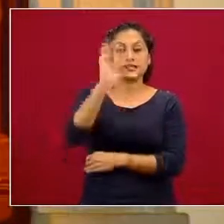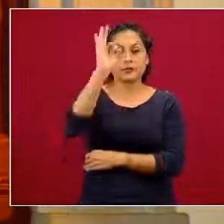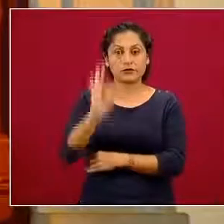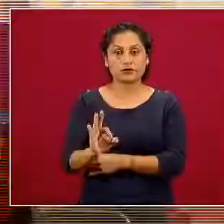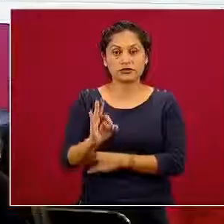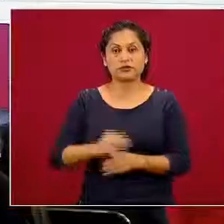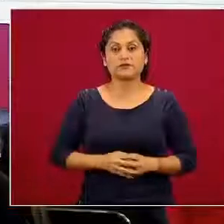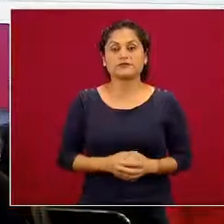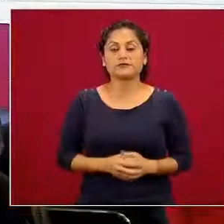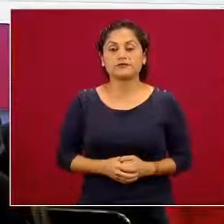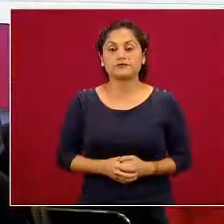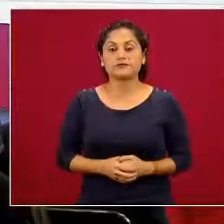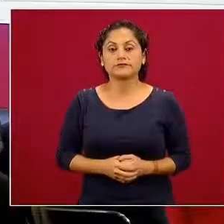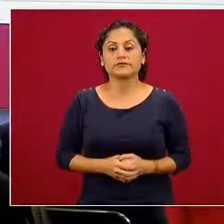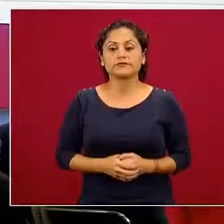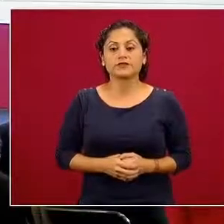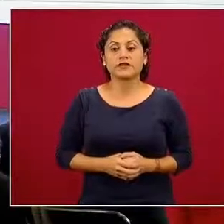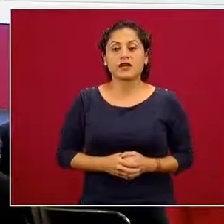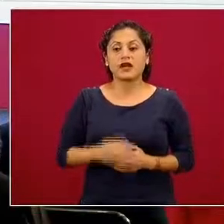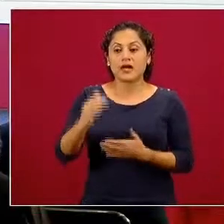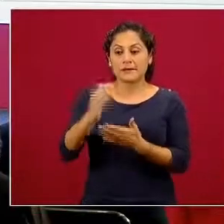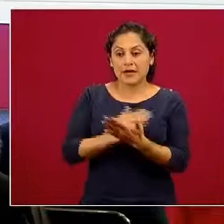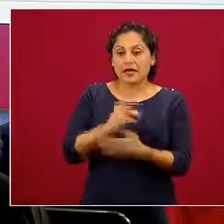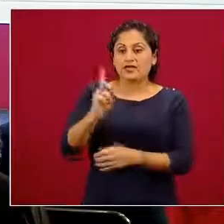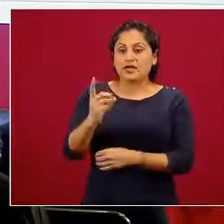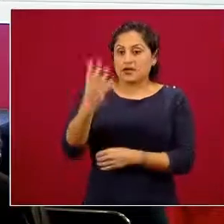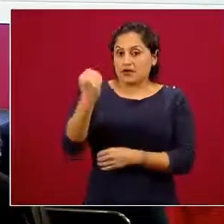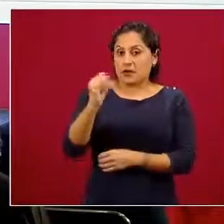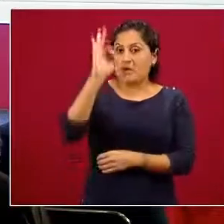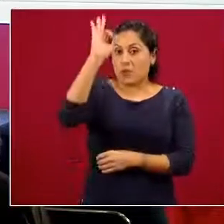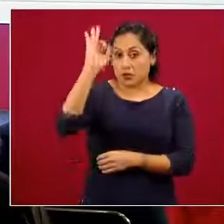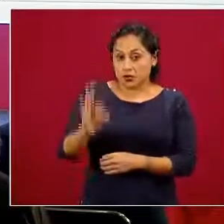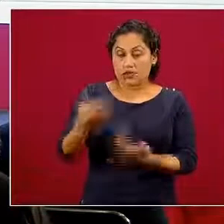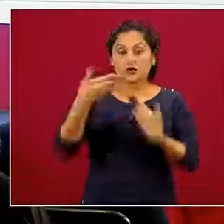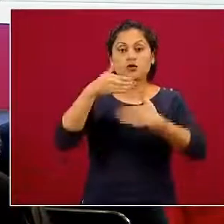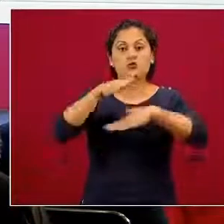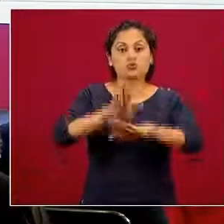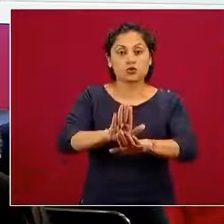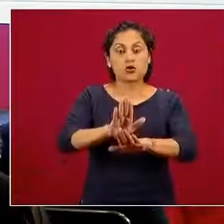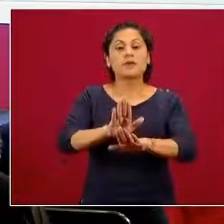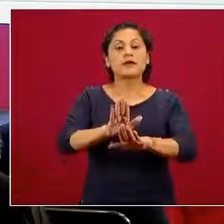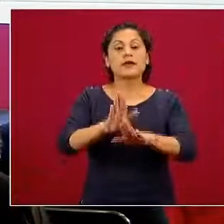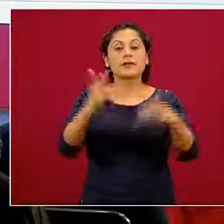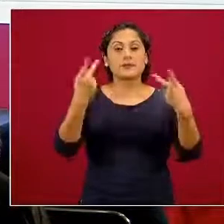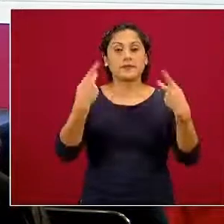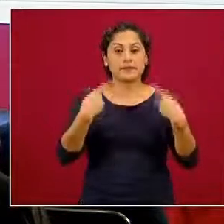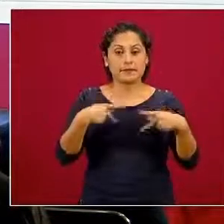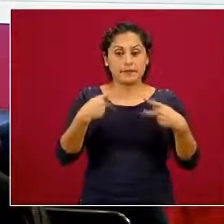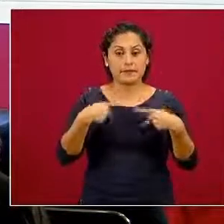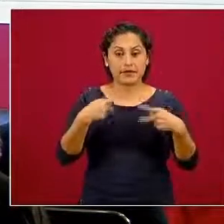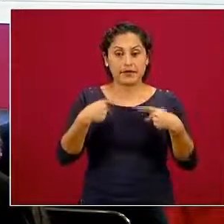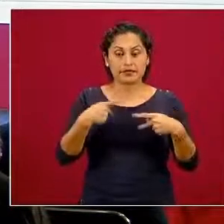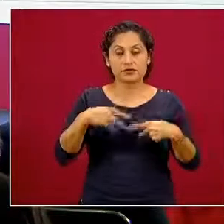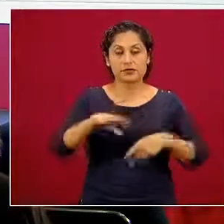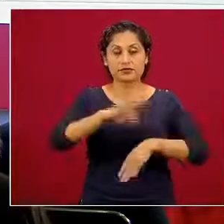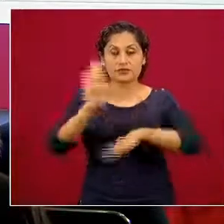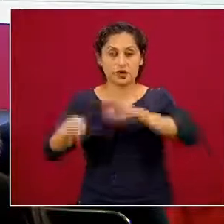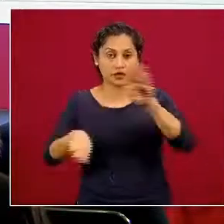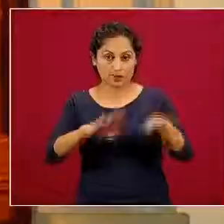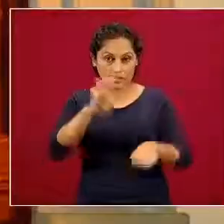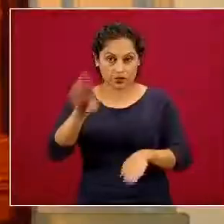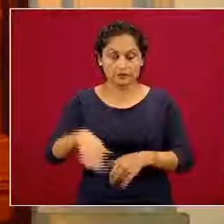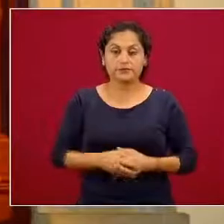menos 39% igual para el mismo periodo en relación a la disminución en la ocurrencia de defunciones.